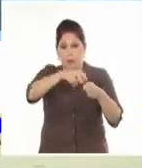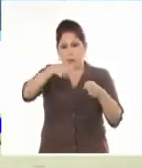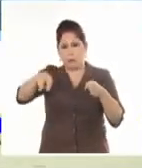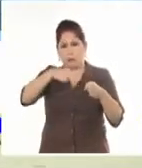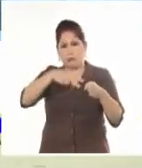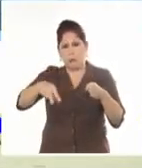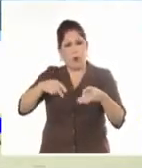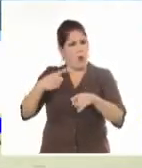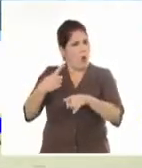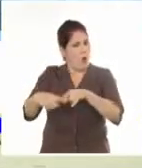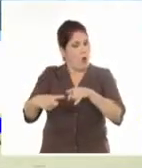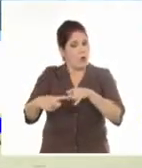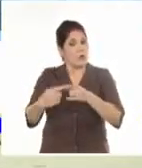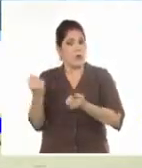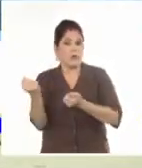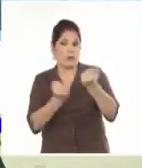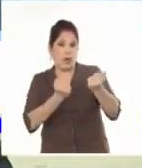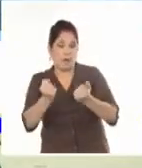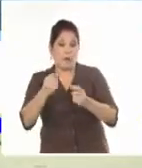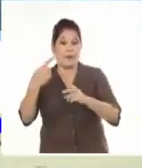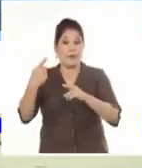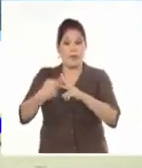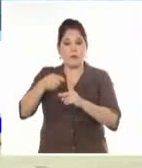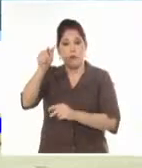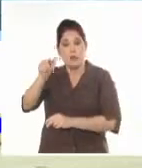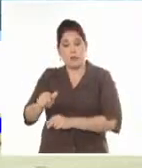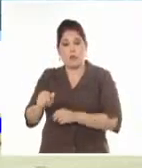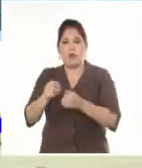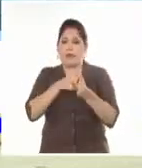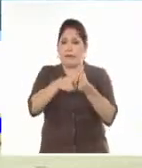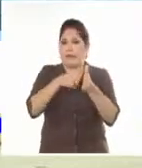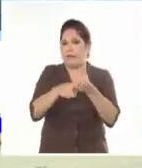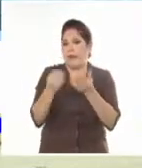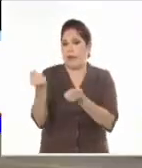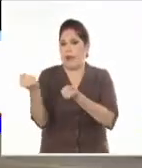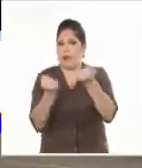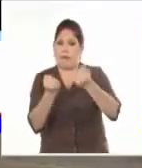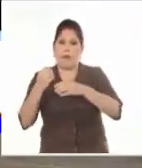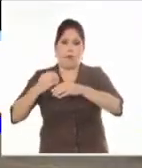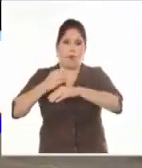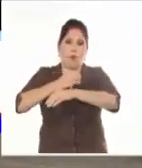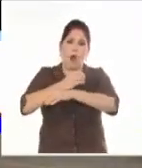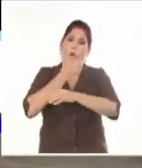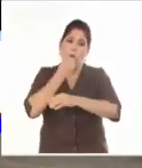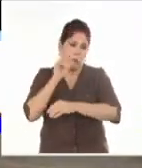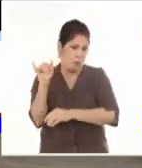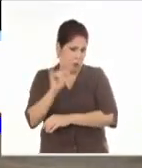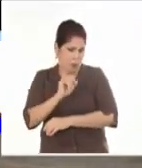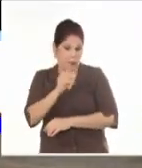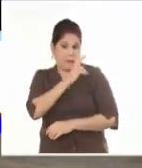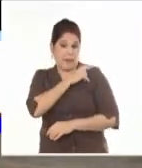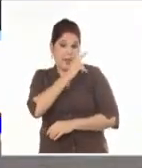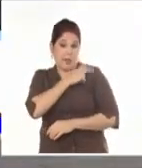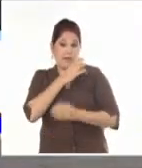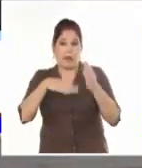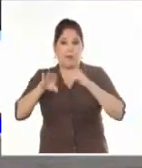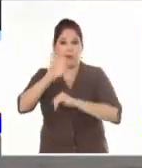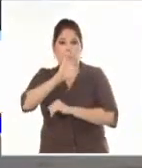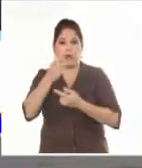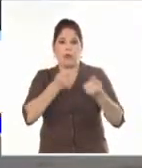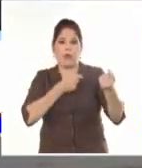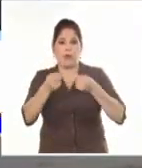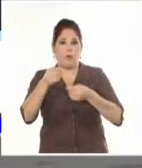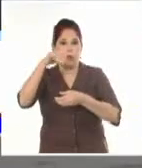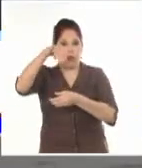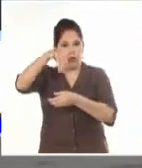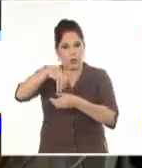transportistas están respondiendo positivamente, acorde a la situación que necesita el país. Autoridades del Ministerio de Comercio Interior